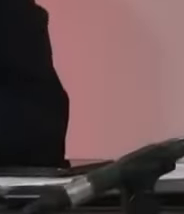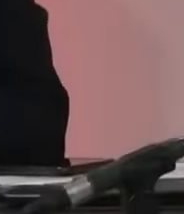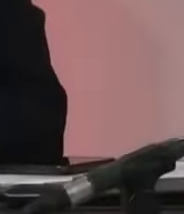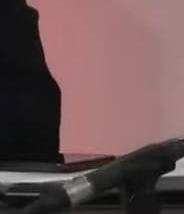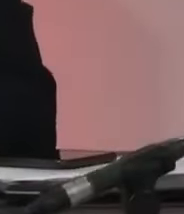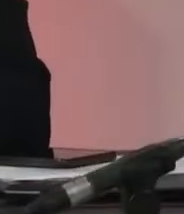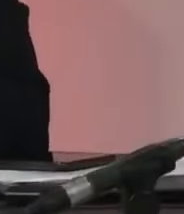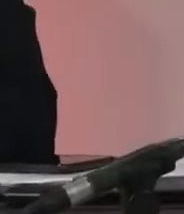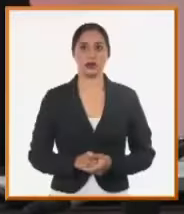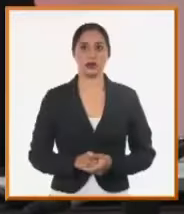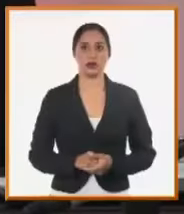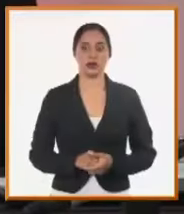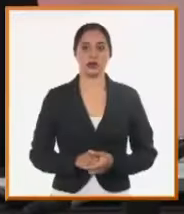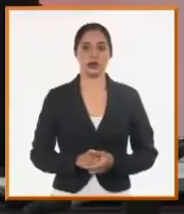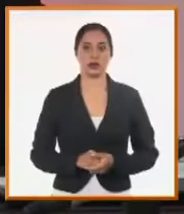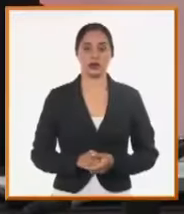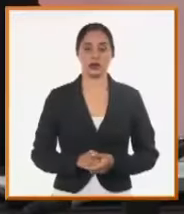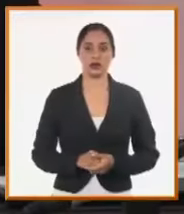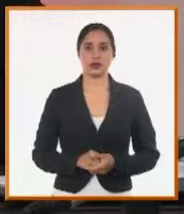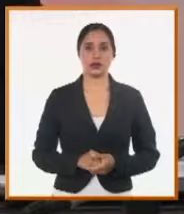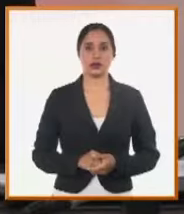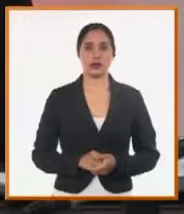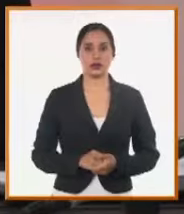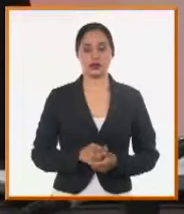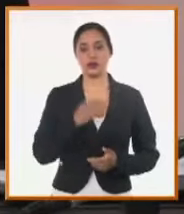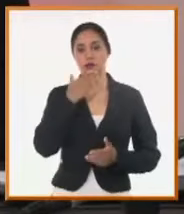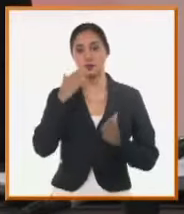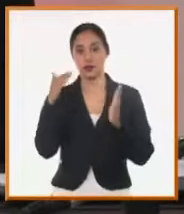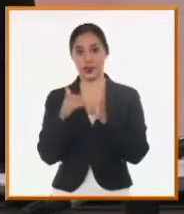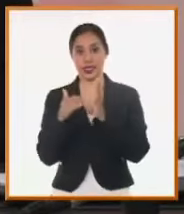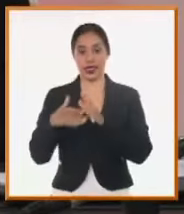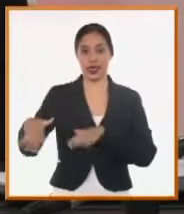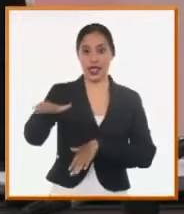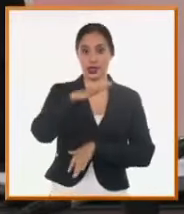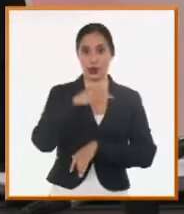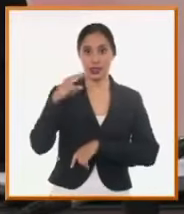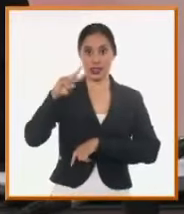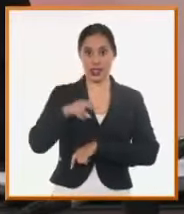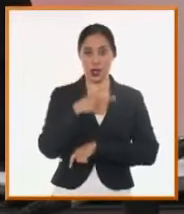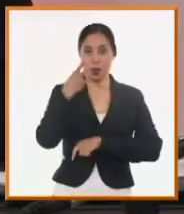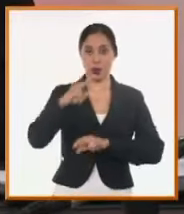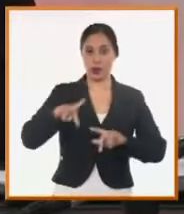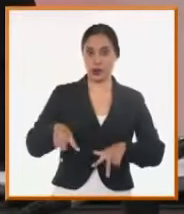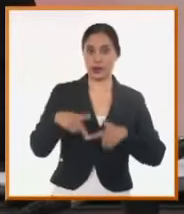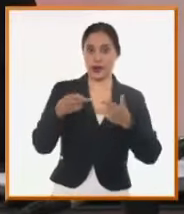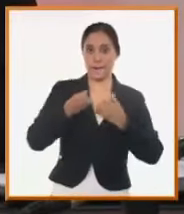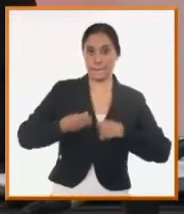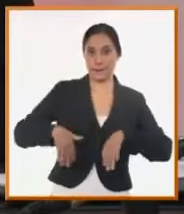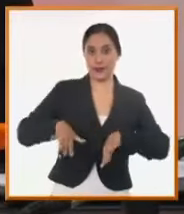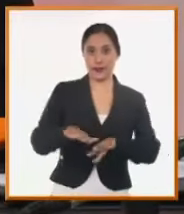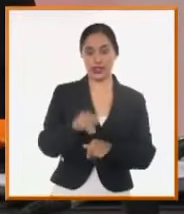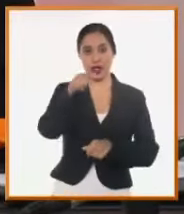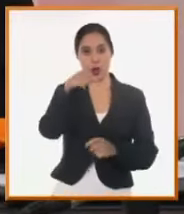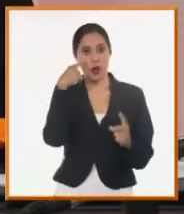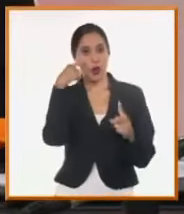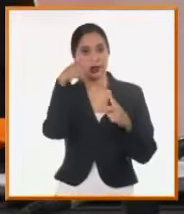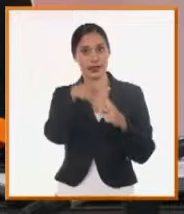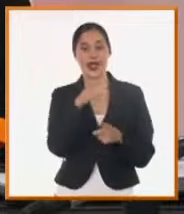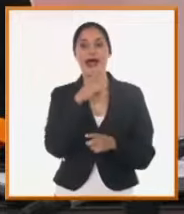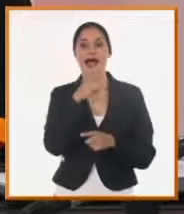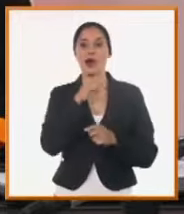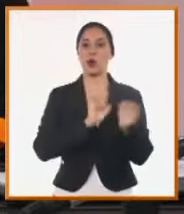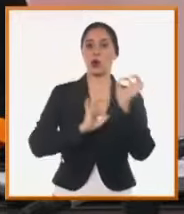Muy buenas tardes, estimados televidentes y residentes. La segunda emisión de nuestra mesa redonda que dedicamos al tema de agua y